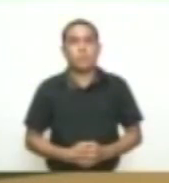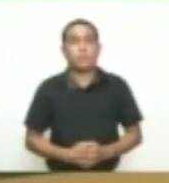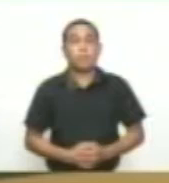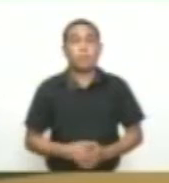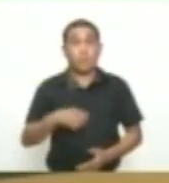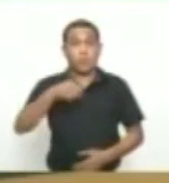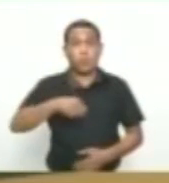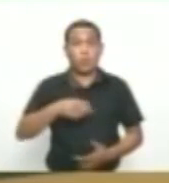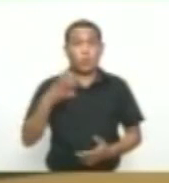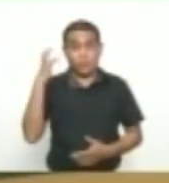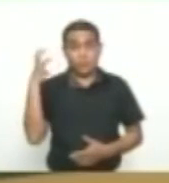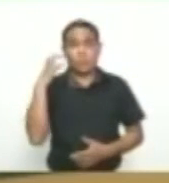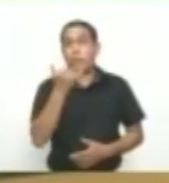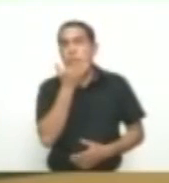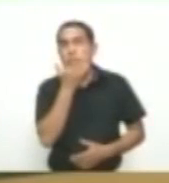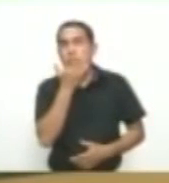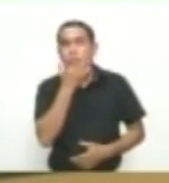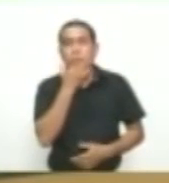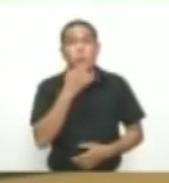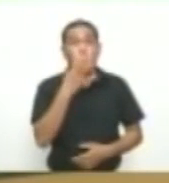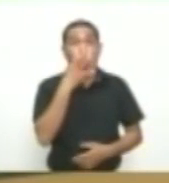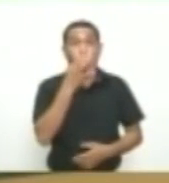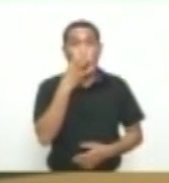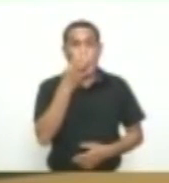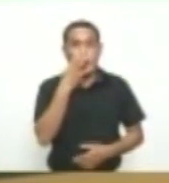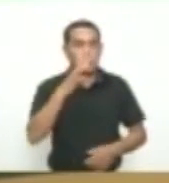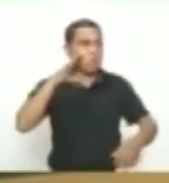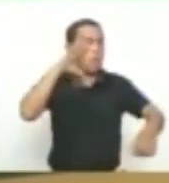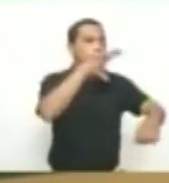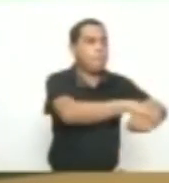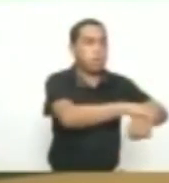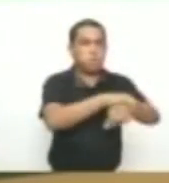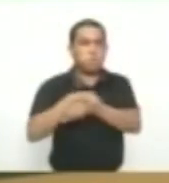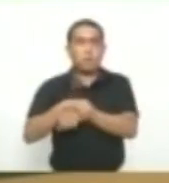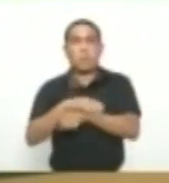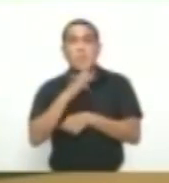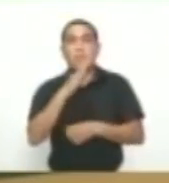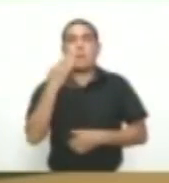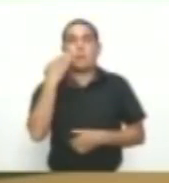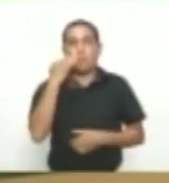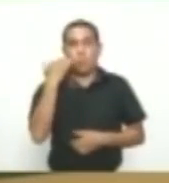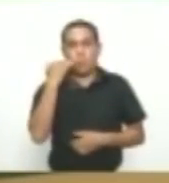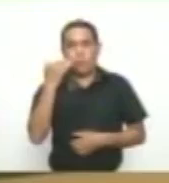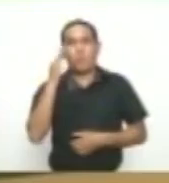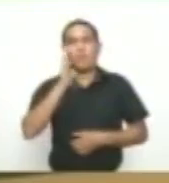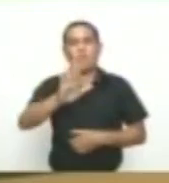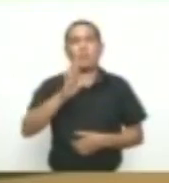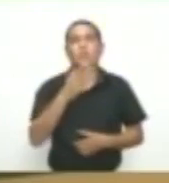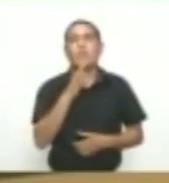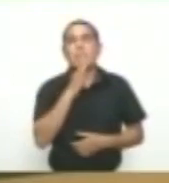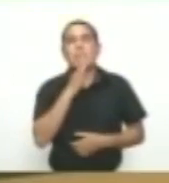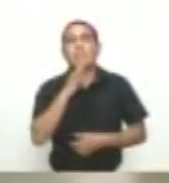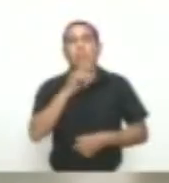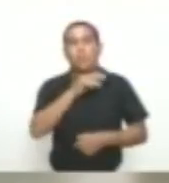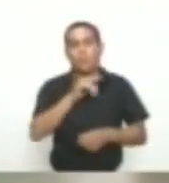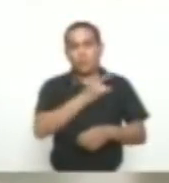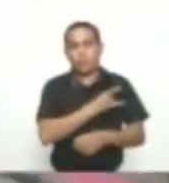el departamento De Córdoba Hoy fueron capturadas En una operación De la Dijín Las propietarias De la Universidad Del Sinún